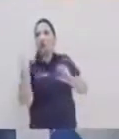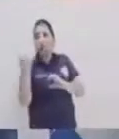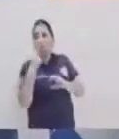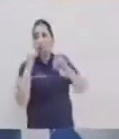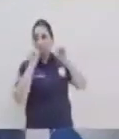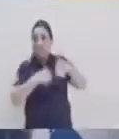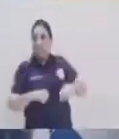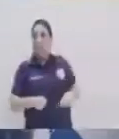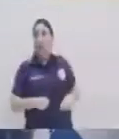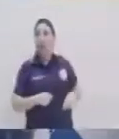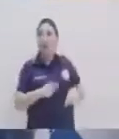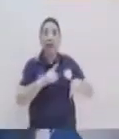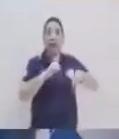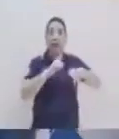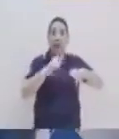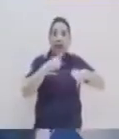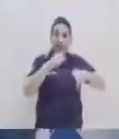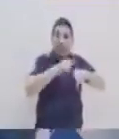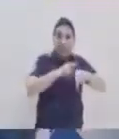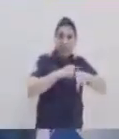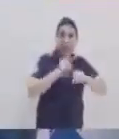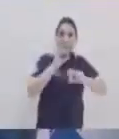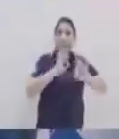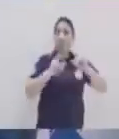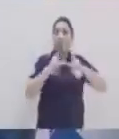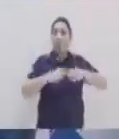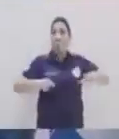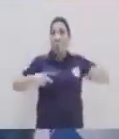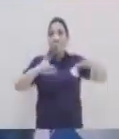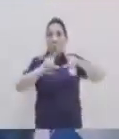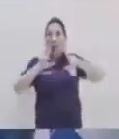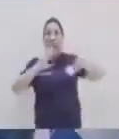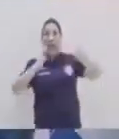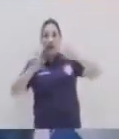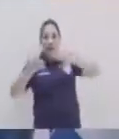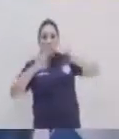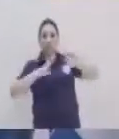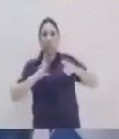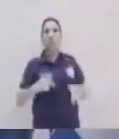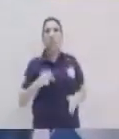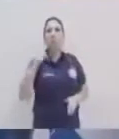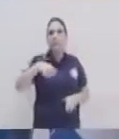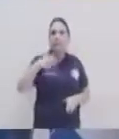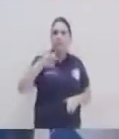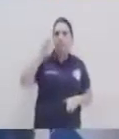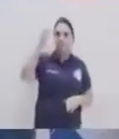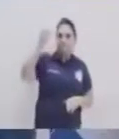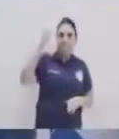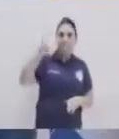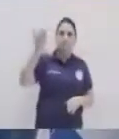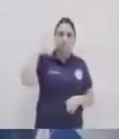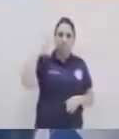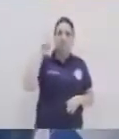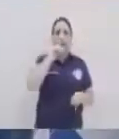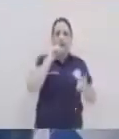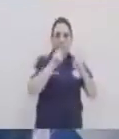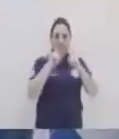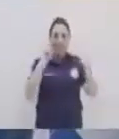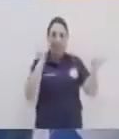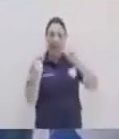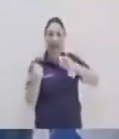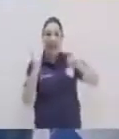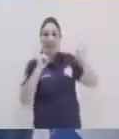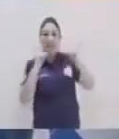lugar, un modo, un momento, ¿verdad? Y que al momento de conjugar, por ejemplo, algunas palabras, pues puede ir